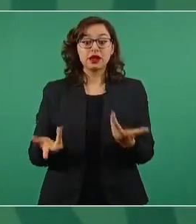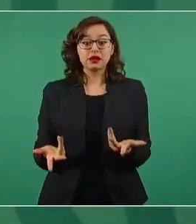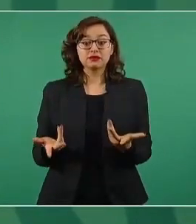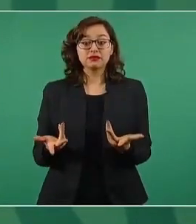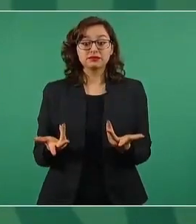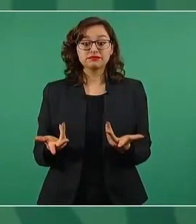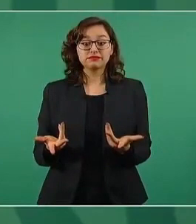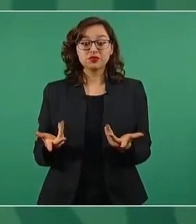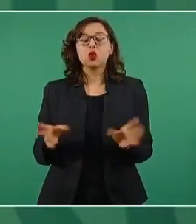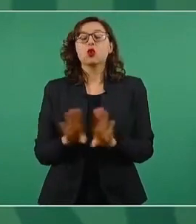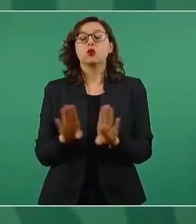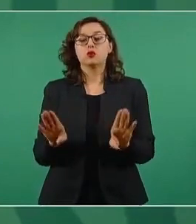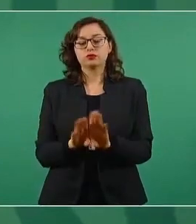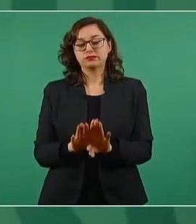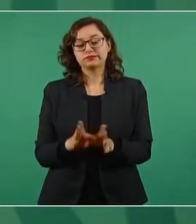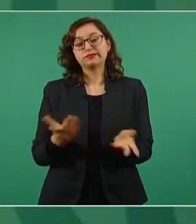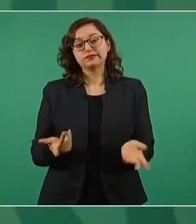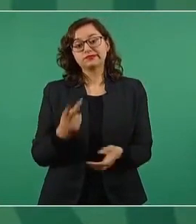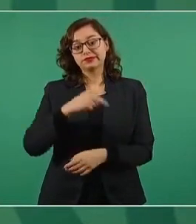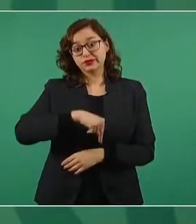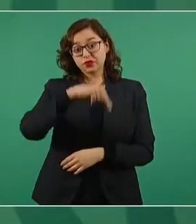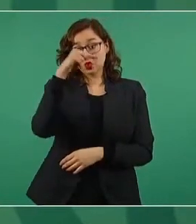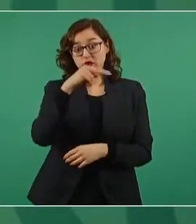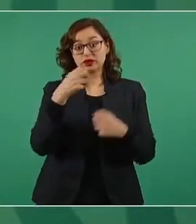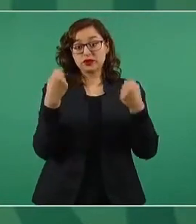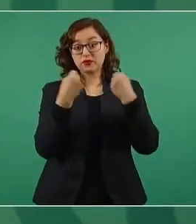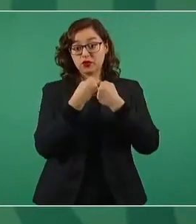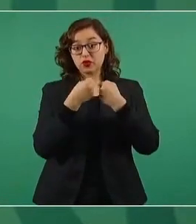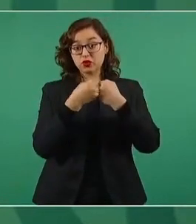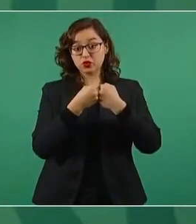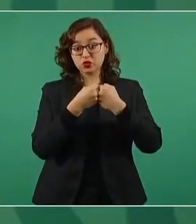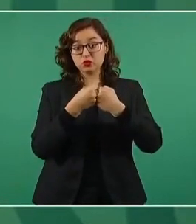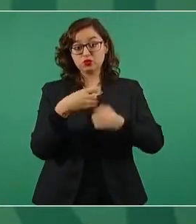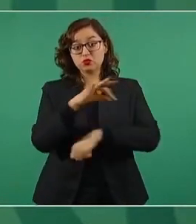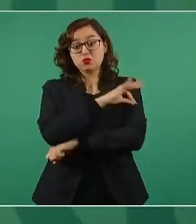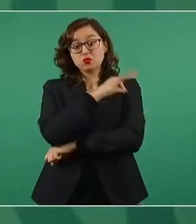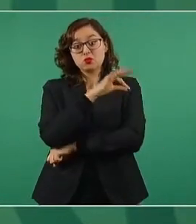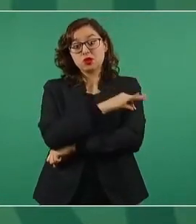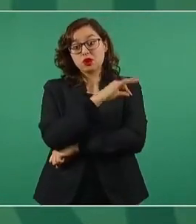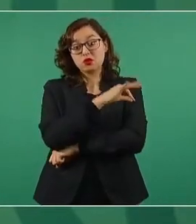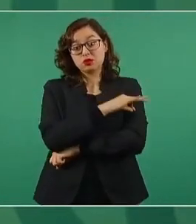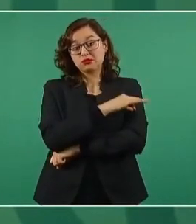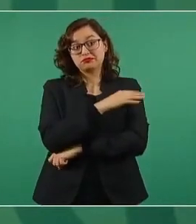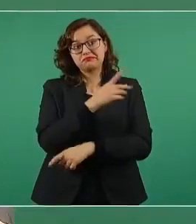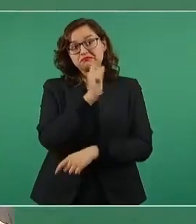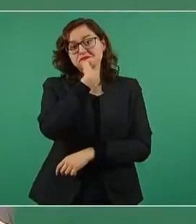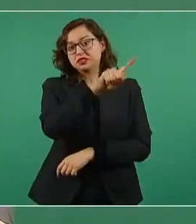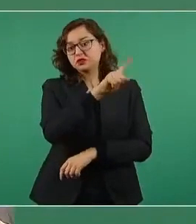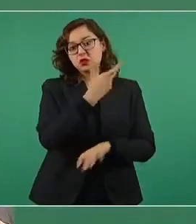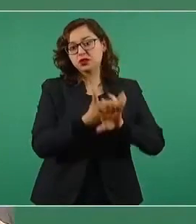con vacunas de Estados Unidos.